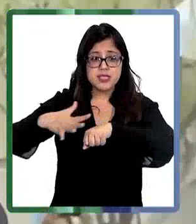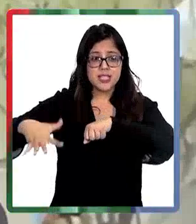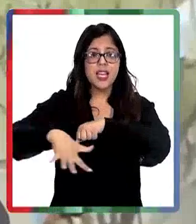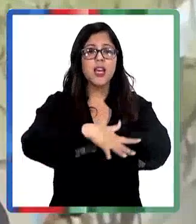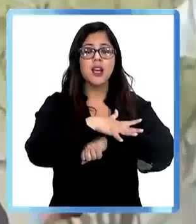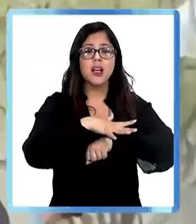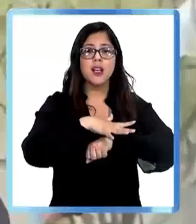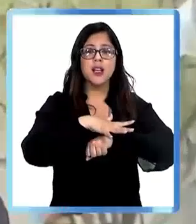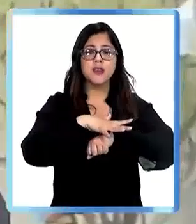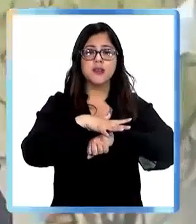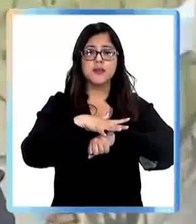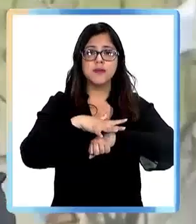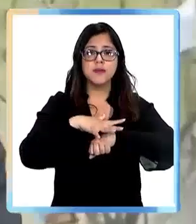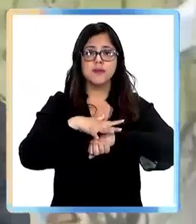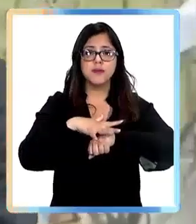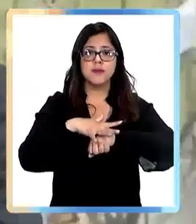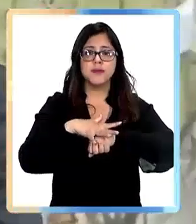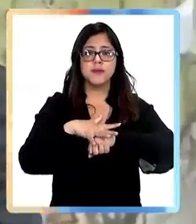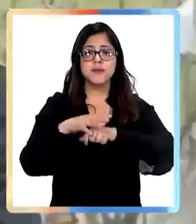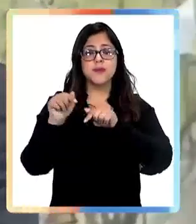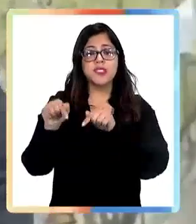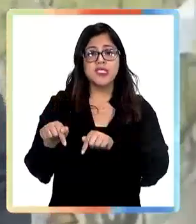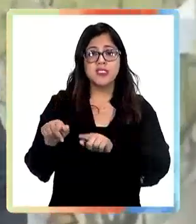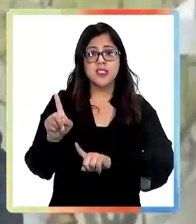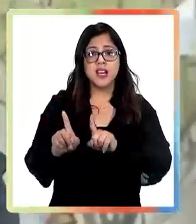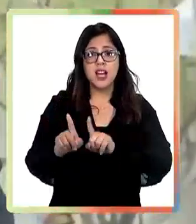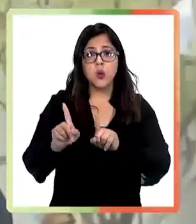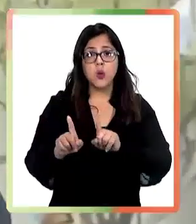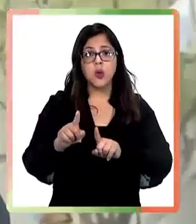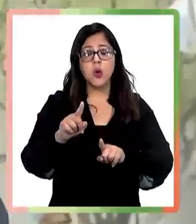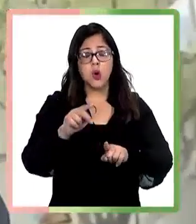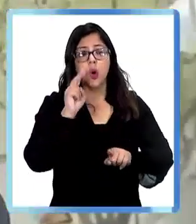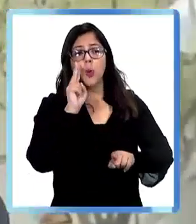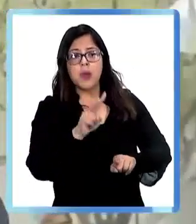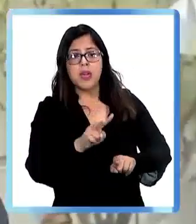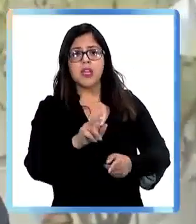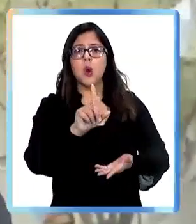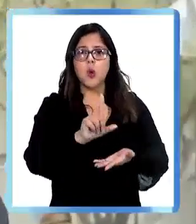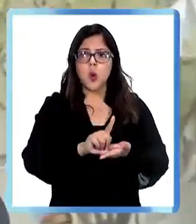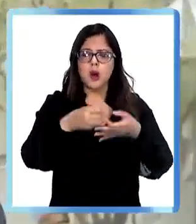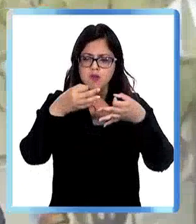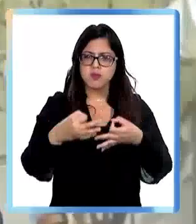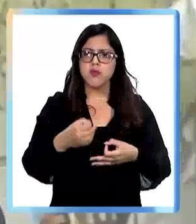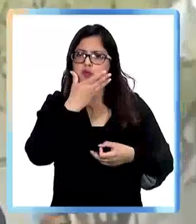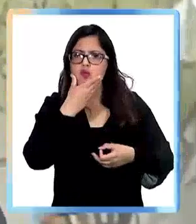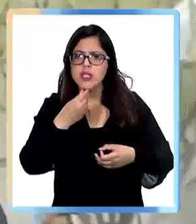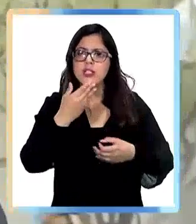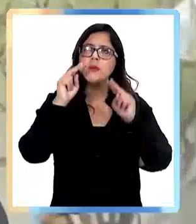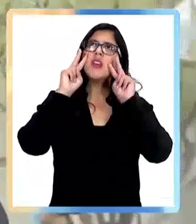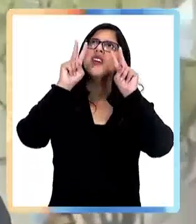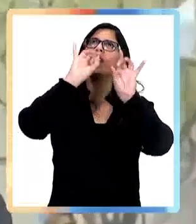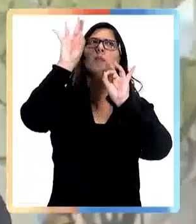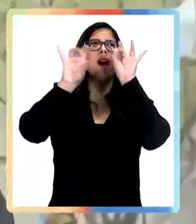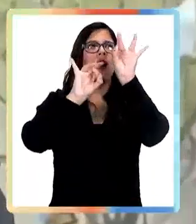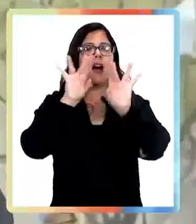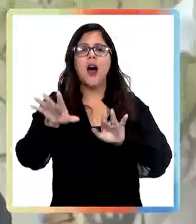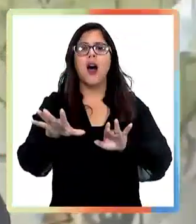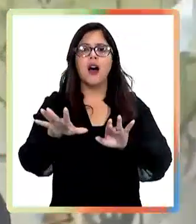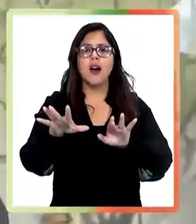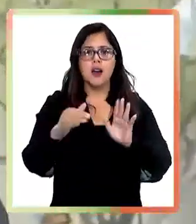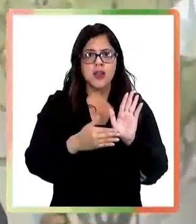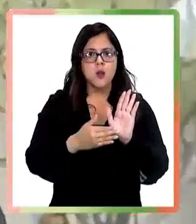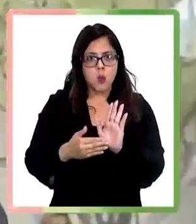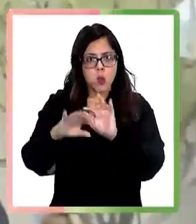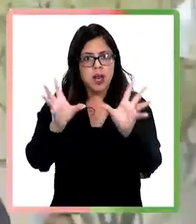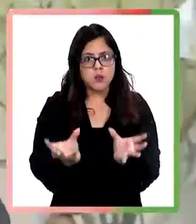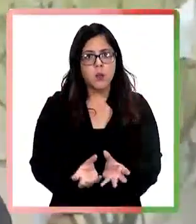como el ombligo, pero también desde donde se mira hacia el cielo, le habla a todo el mundo. Y eso me parece que